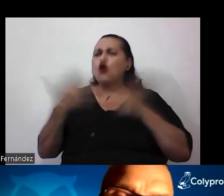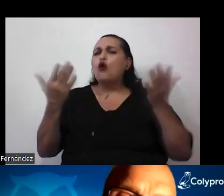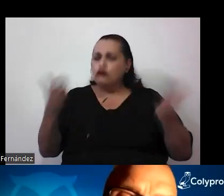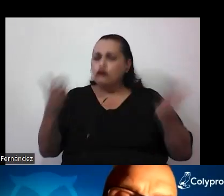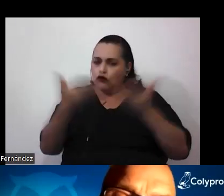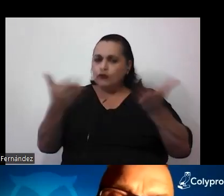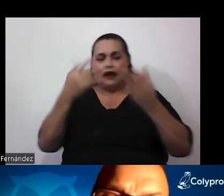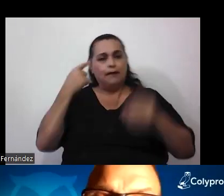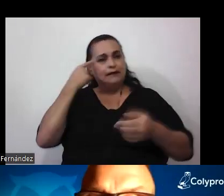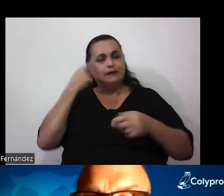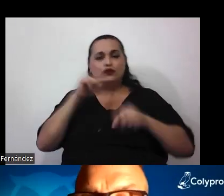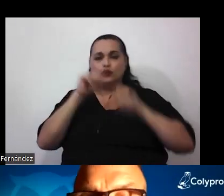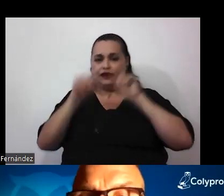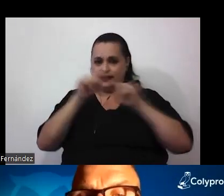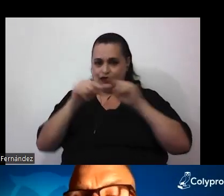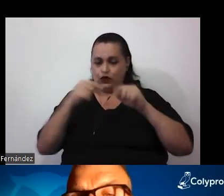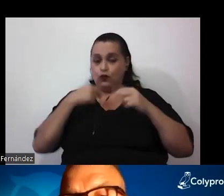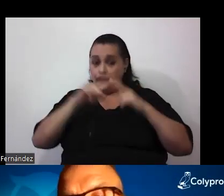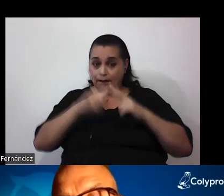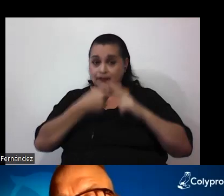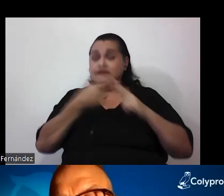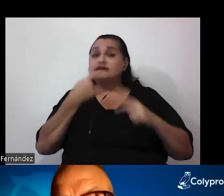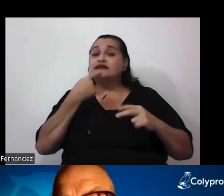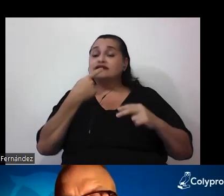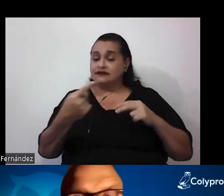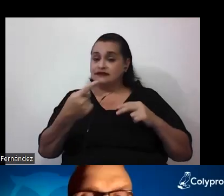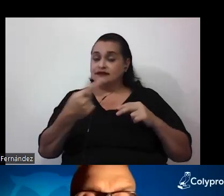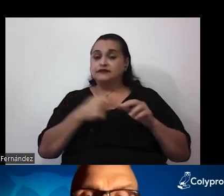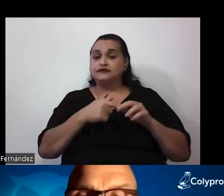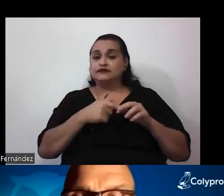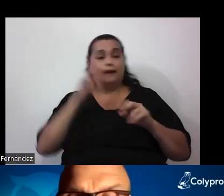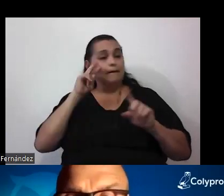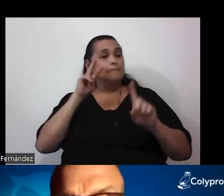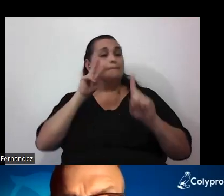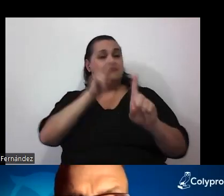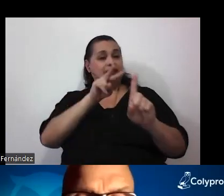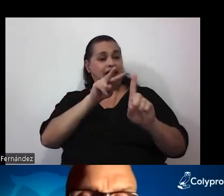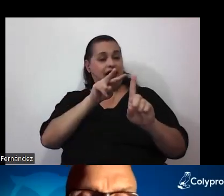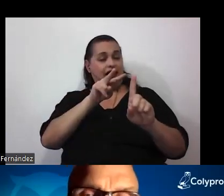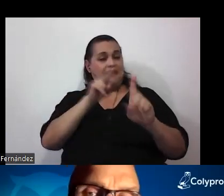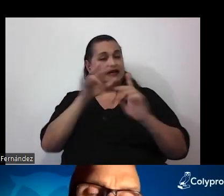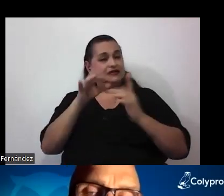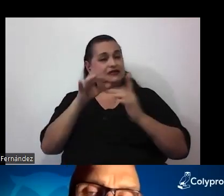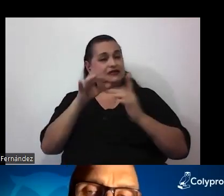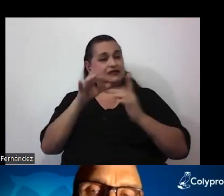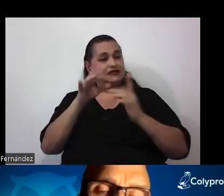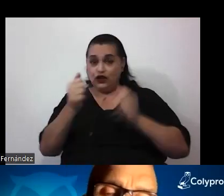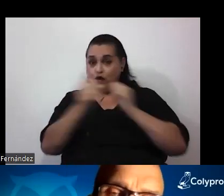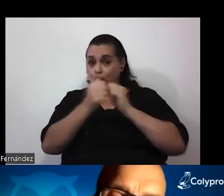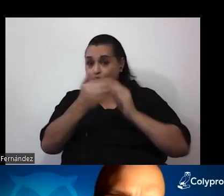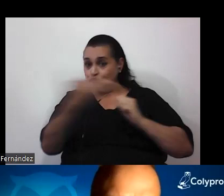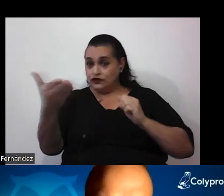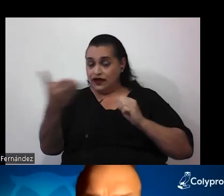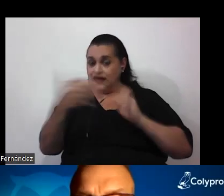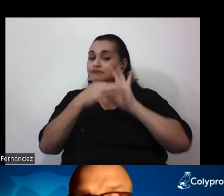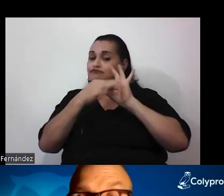y voy a empezar diciendo que la mirada particular que voy a compartir con ustedes tiene que ver con